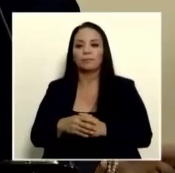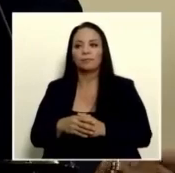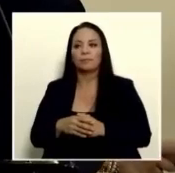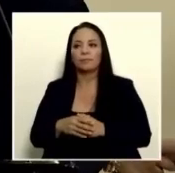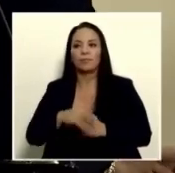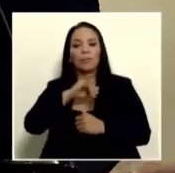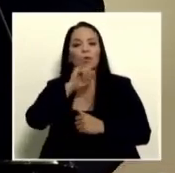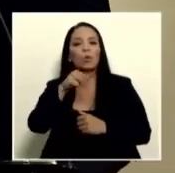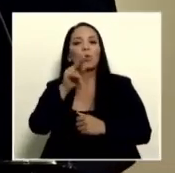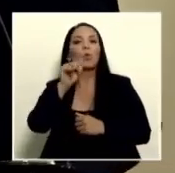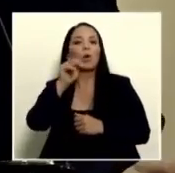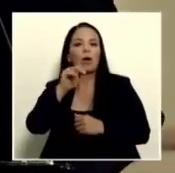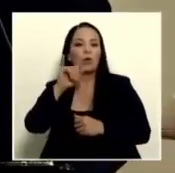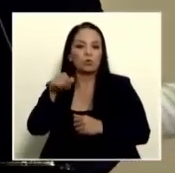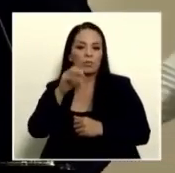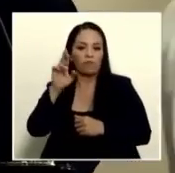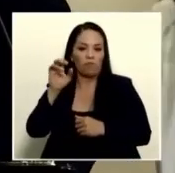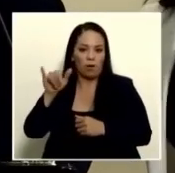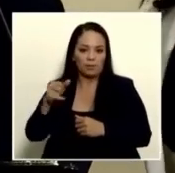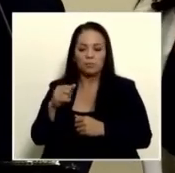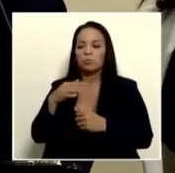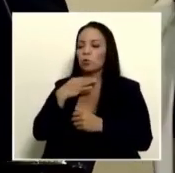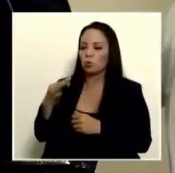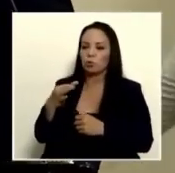Juan José mucho gusto Juan José